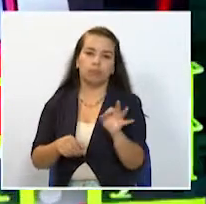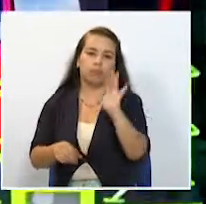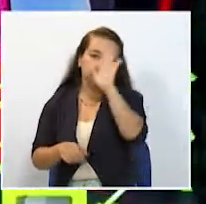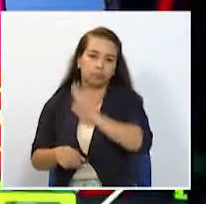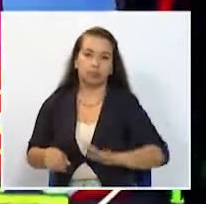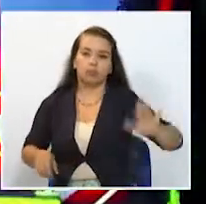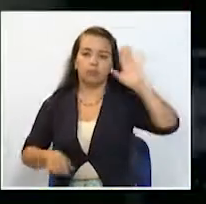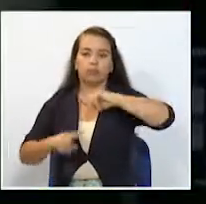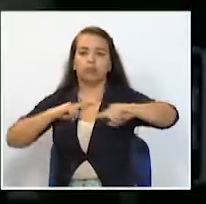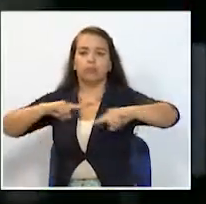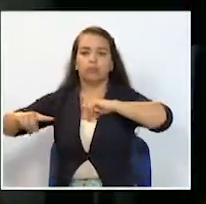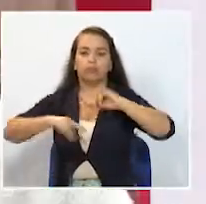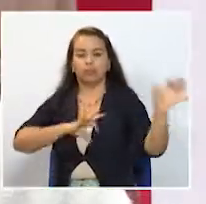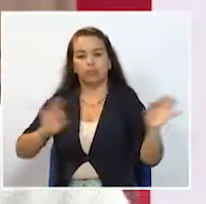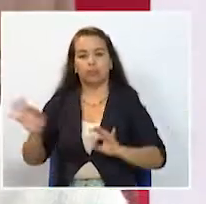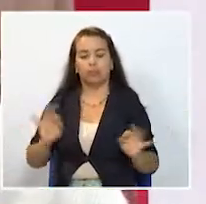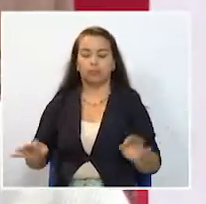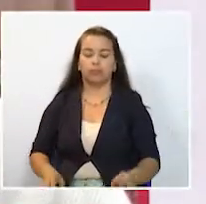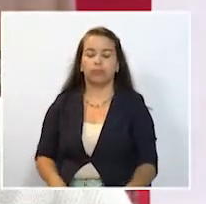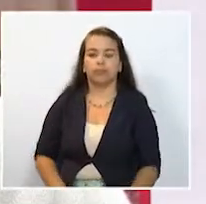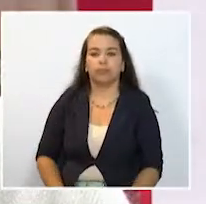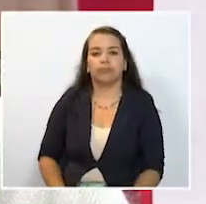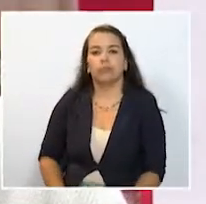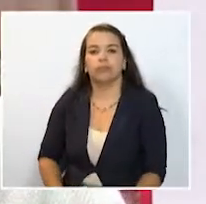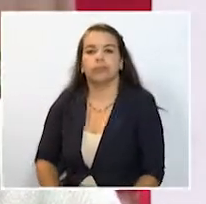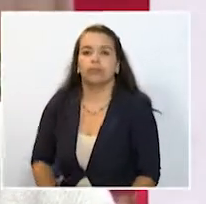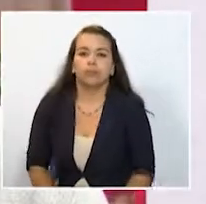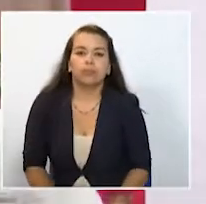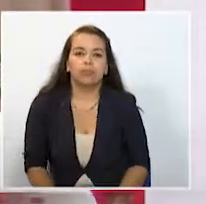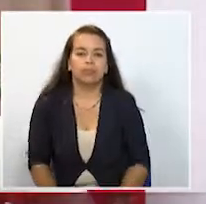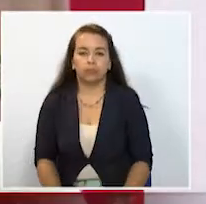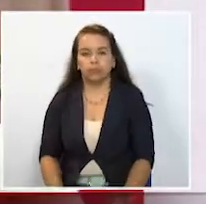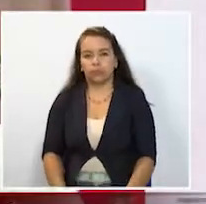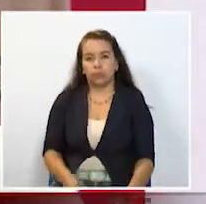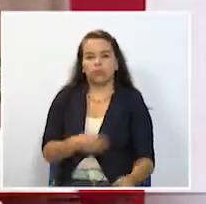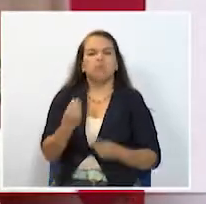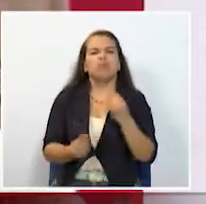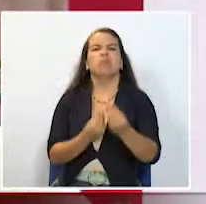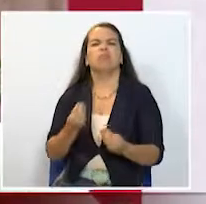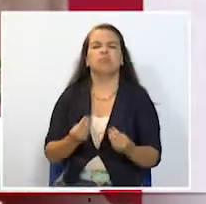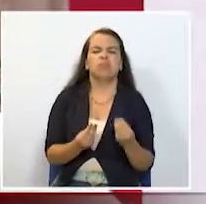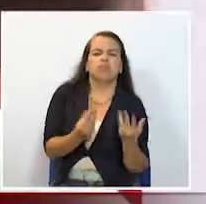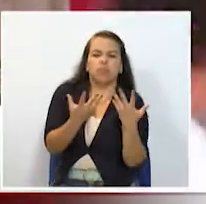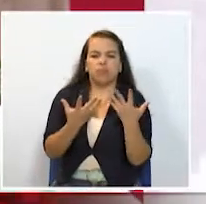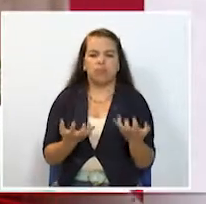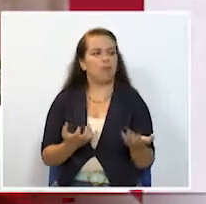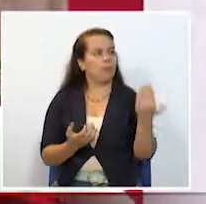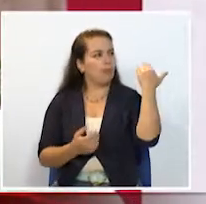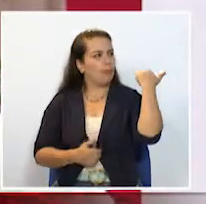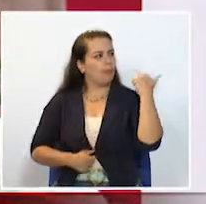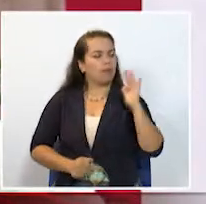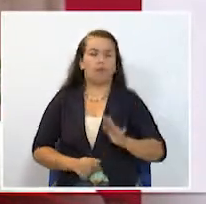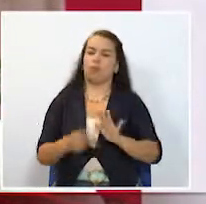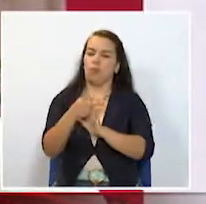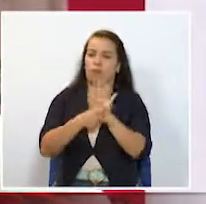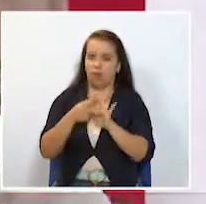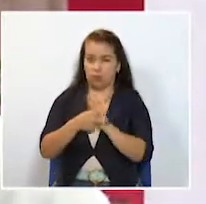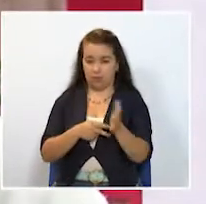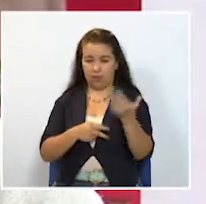administrativa de planificación La idea es utilizar la banca que tenía el ferrocarril en tiempos